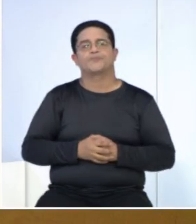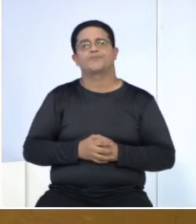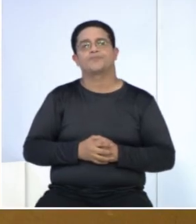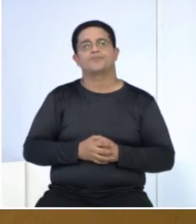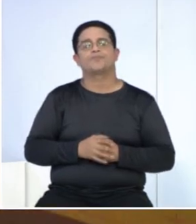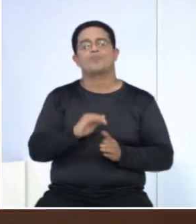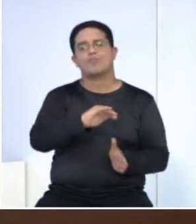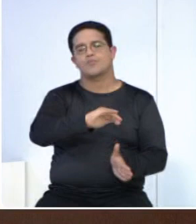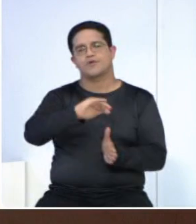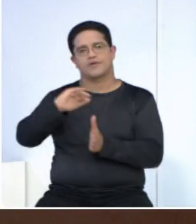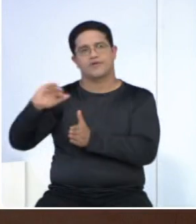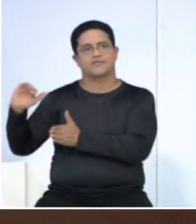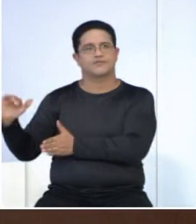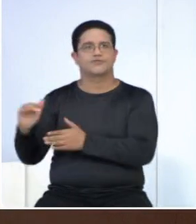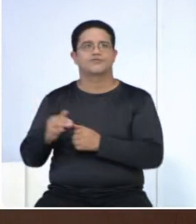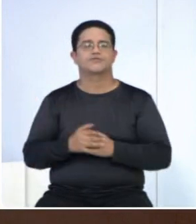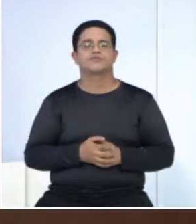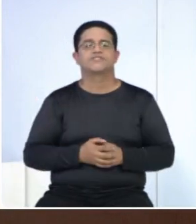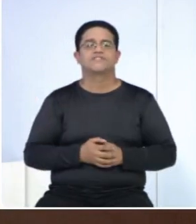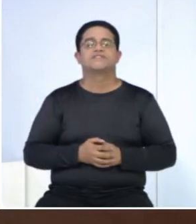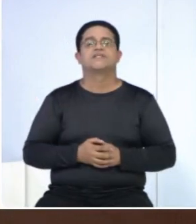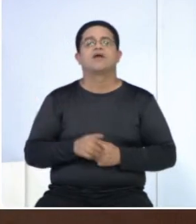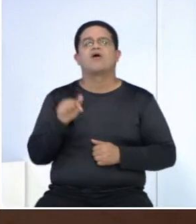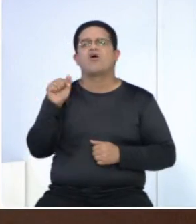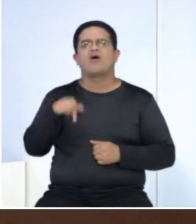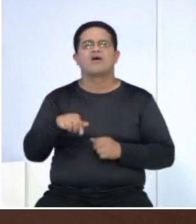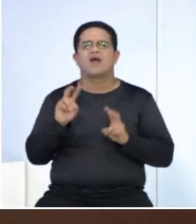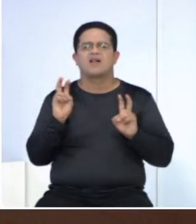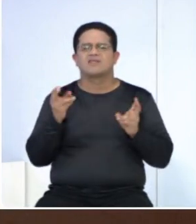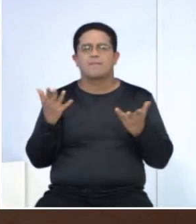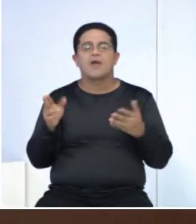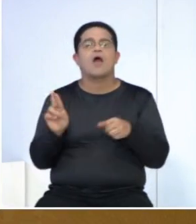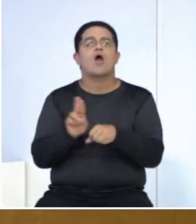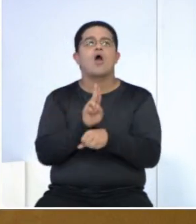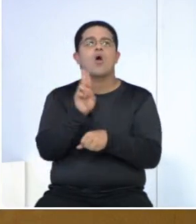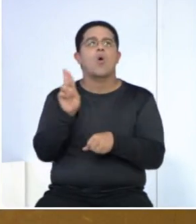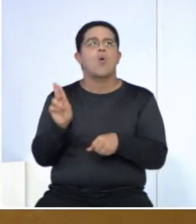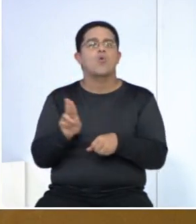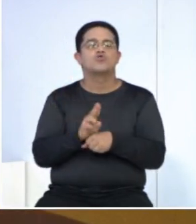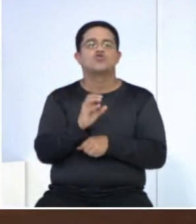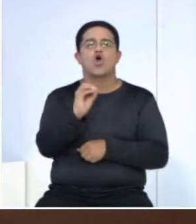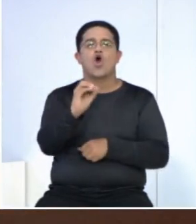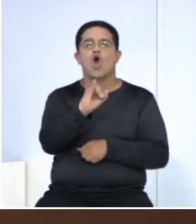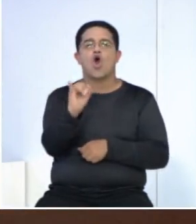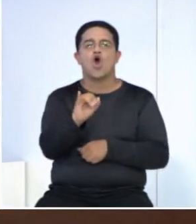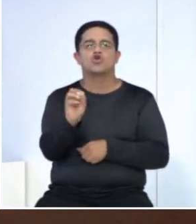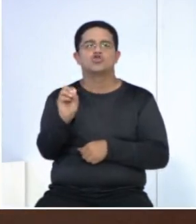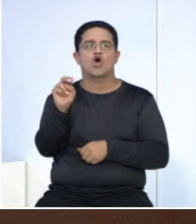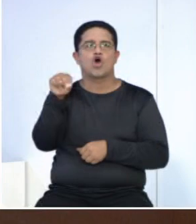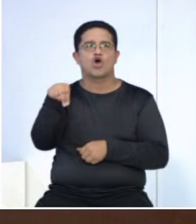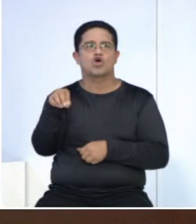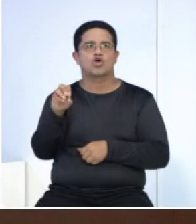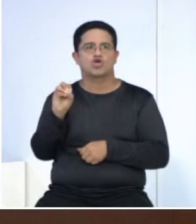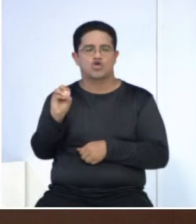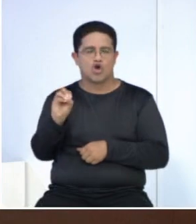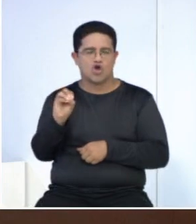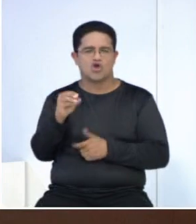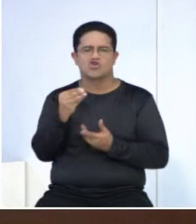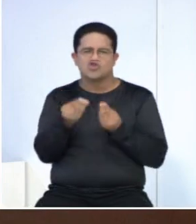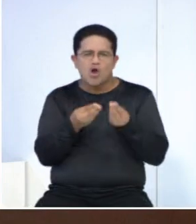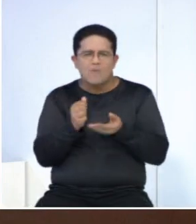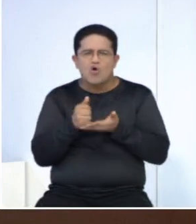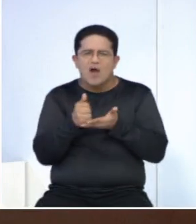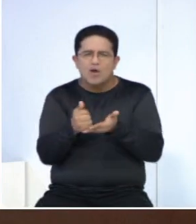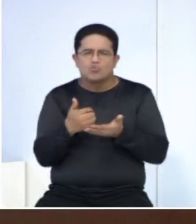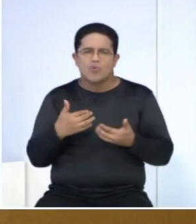Vamos a avanzar y entramos en materia y vamos a hablar sobre el uso del ozono a nivel médico, a nivel terapéutico. Vamos